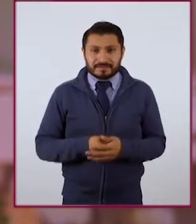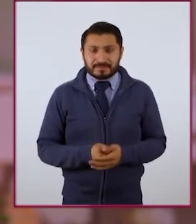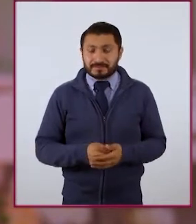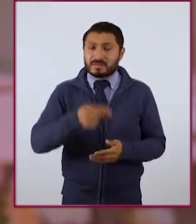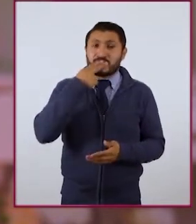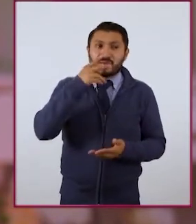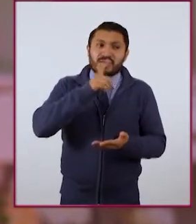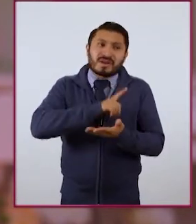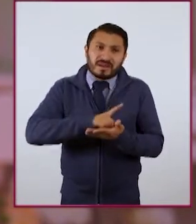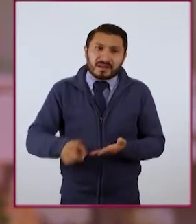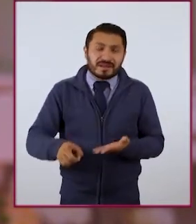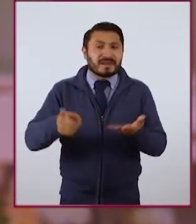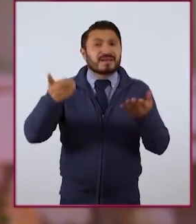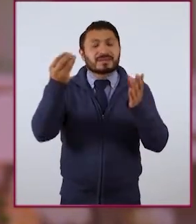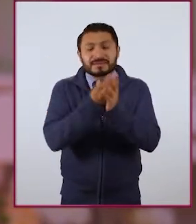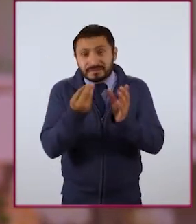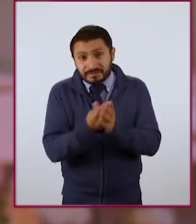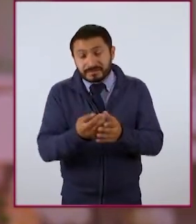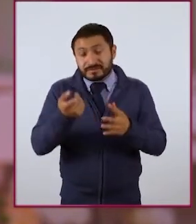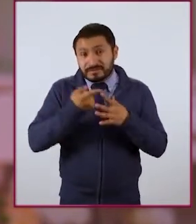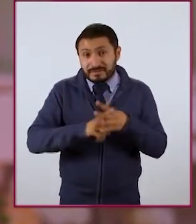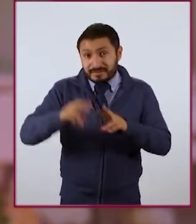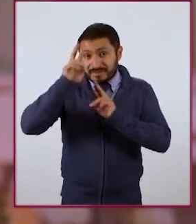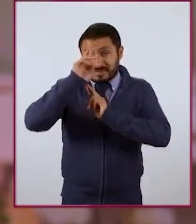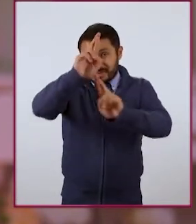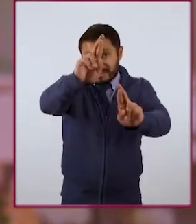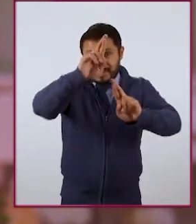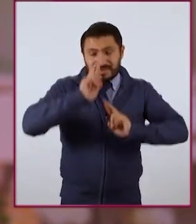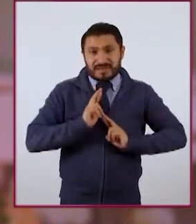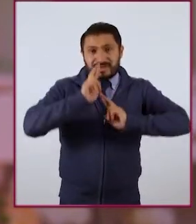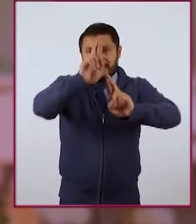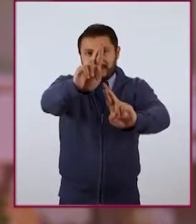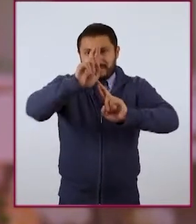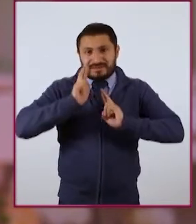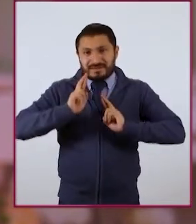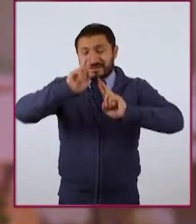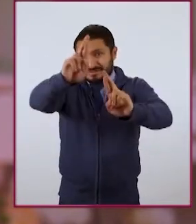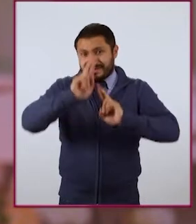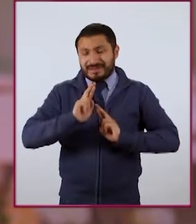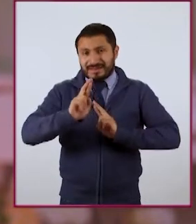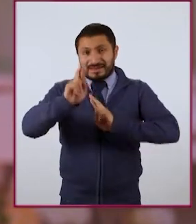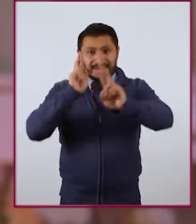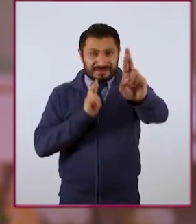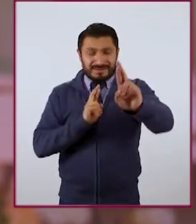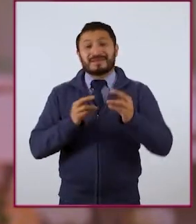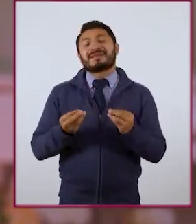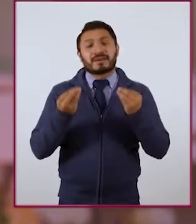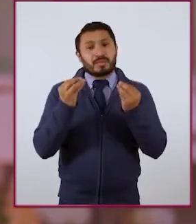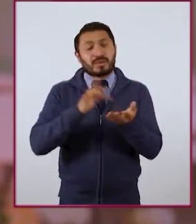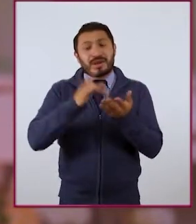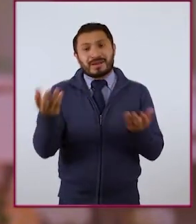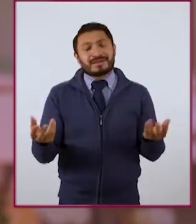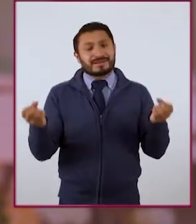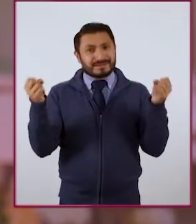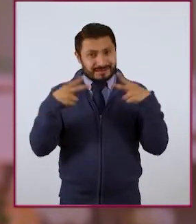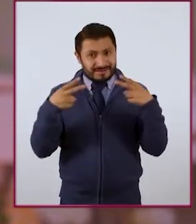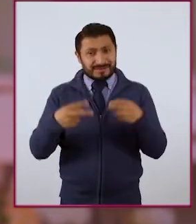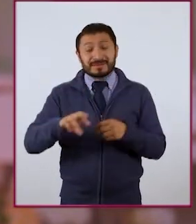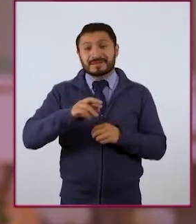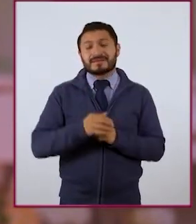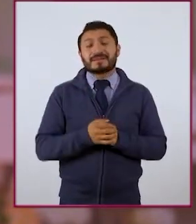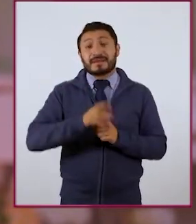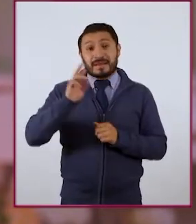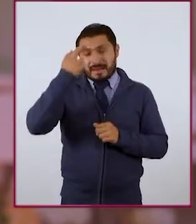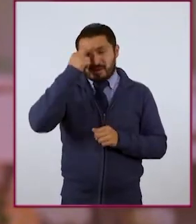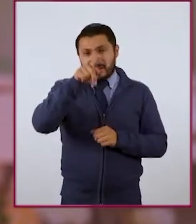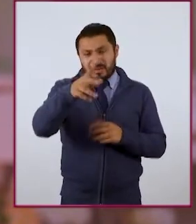Ejercer nuestro derecho a la intimidad empieza por respetarla a nosotras y nosotros mismos. Muchísimas gracias por habernos acompañado y recuerden que hagan lo que